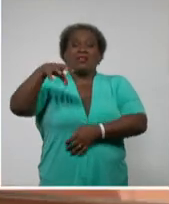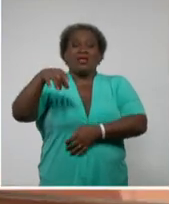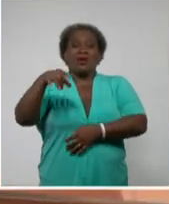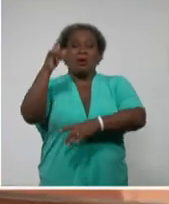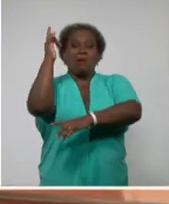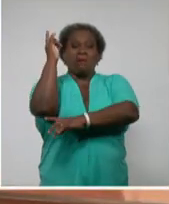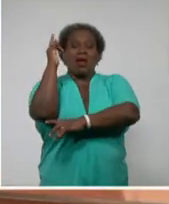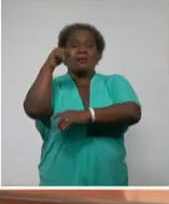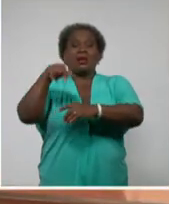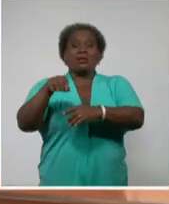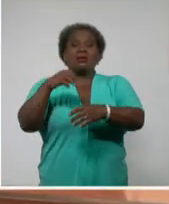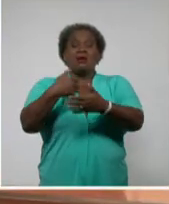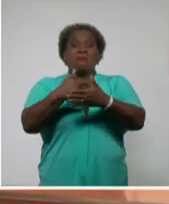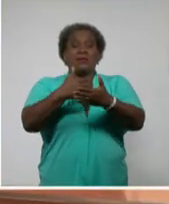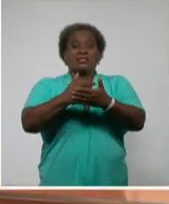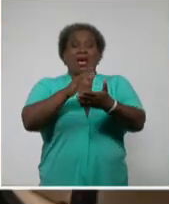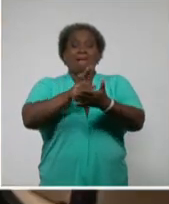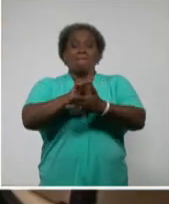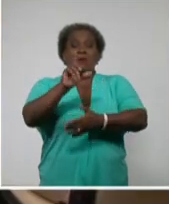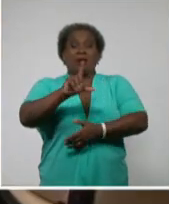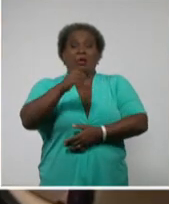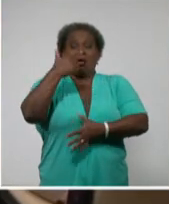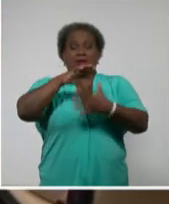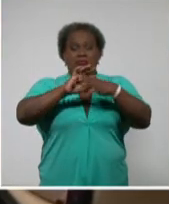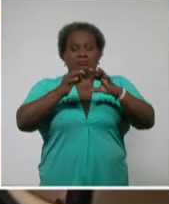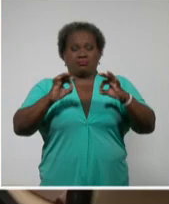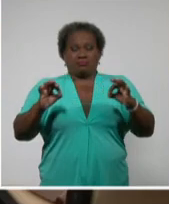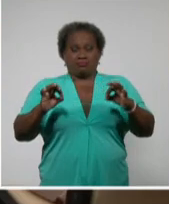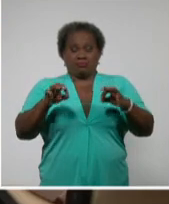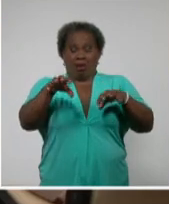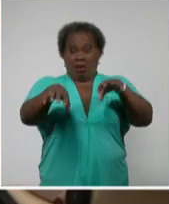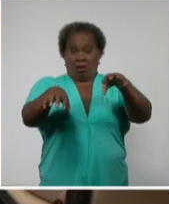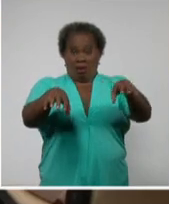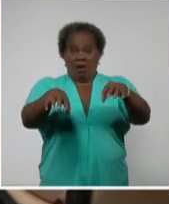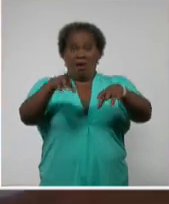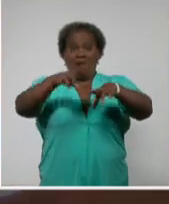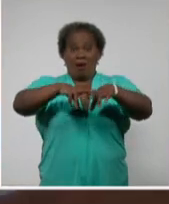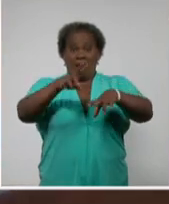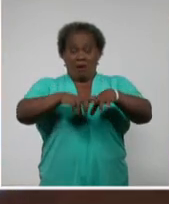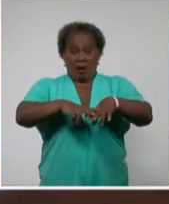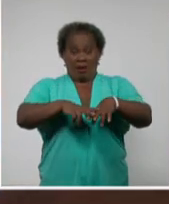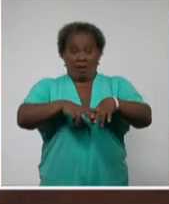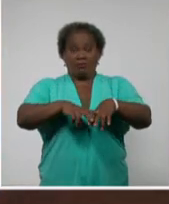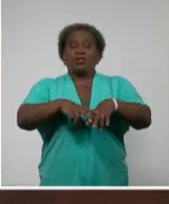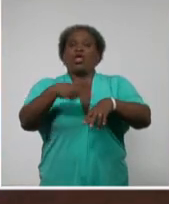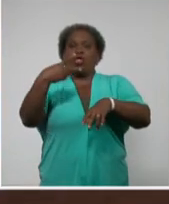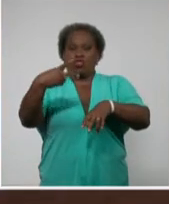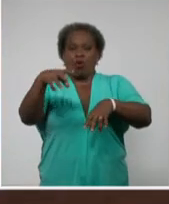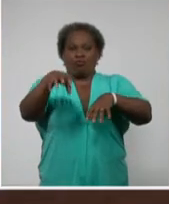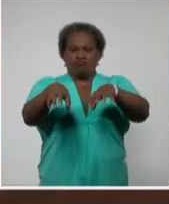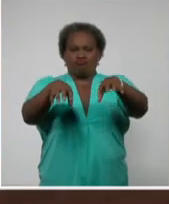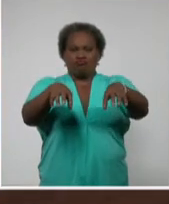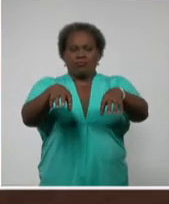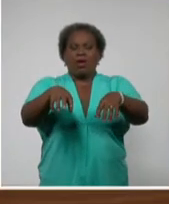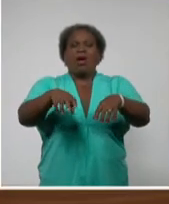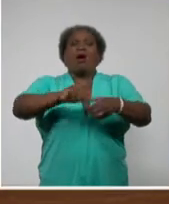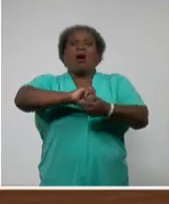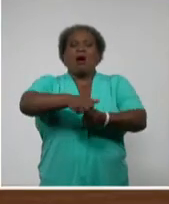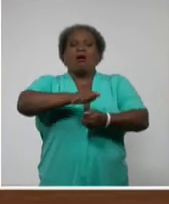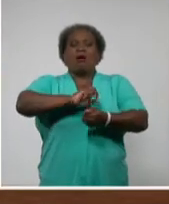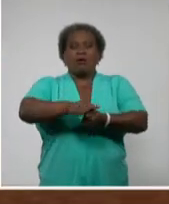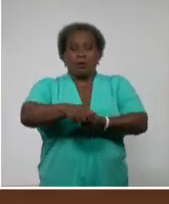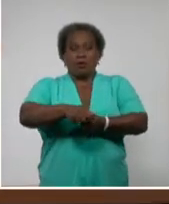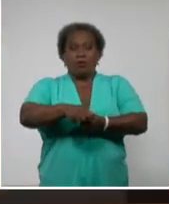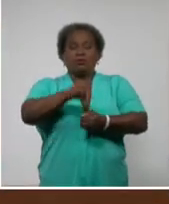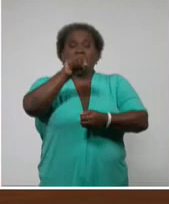construcción y montaje del Mariel en Artemisa. Por su parte en La Habana se abrieron dos nuevos, uno en Arroyo Naranjo, asociado a un